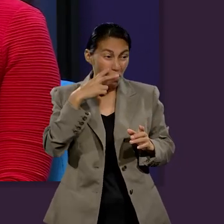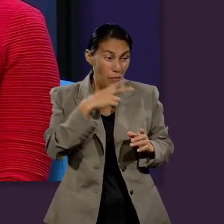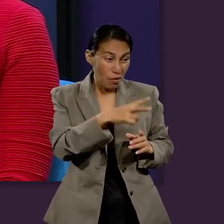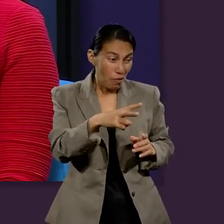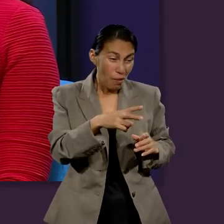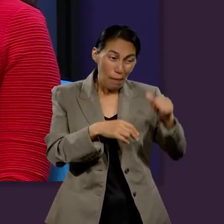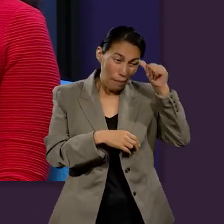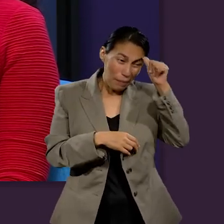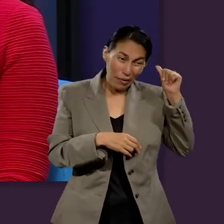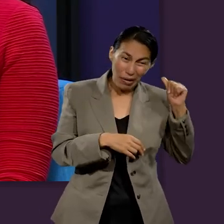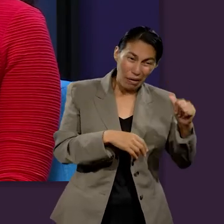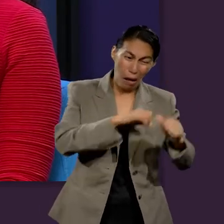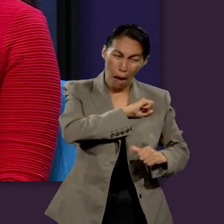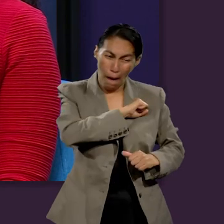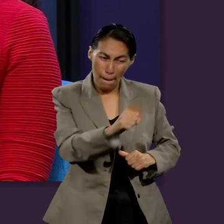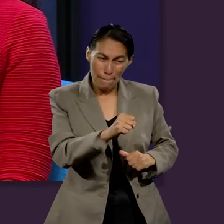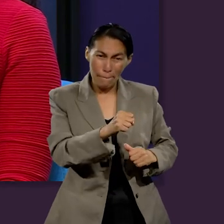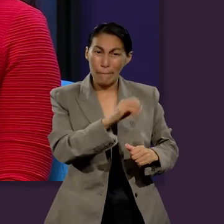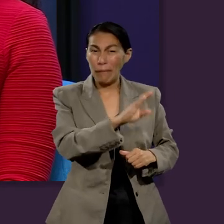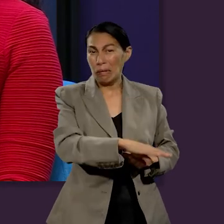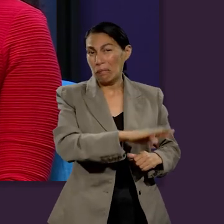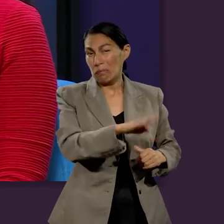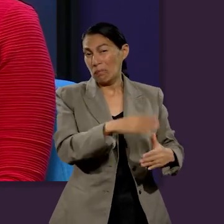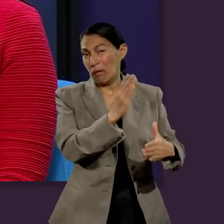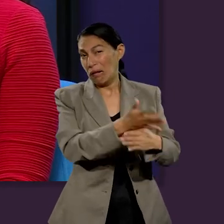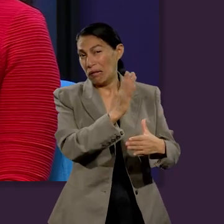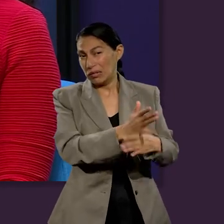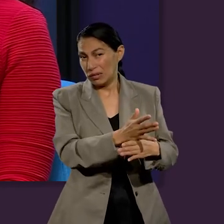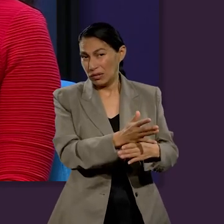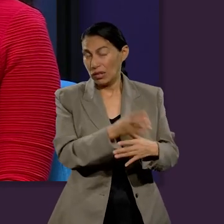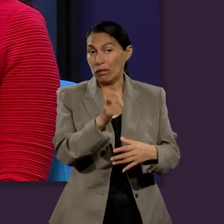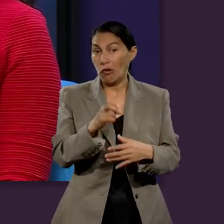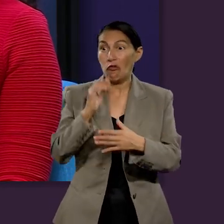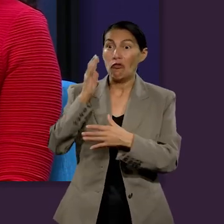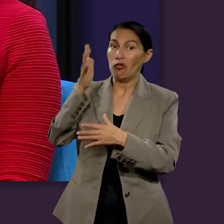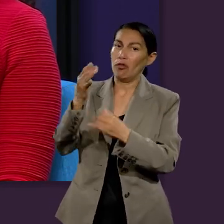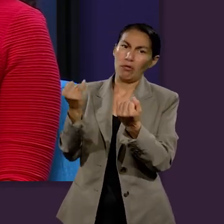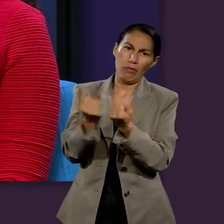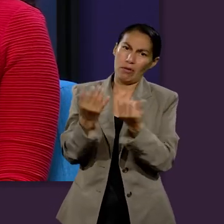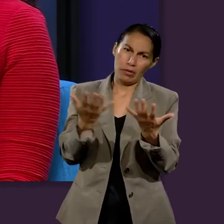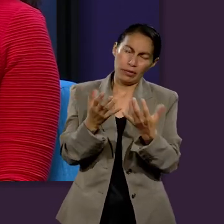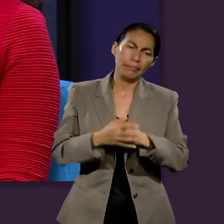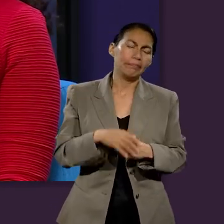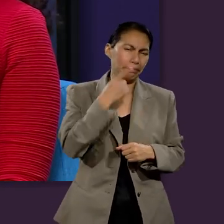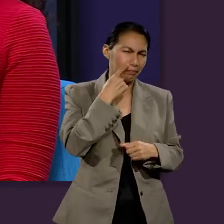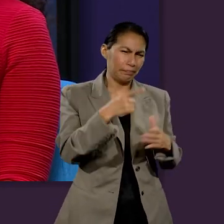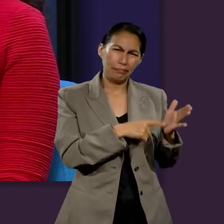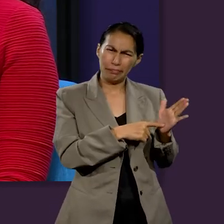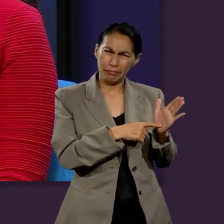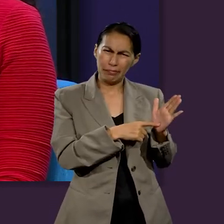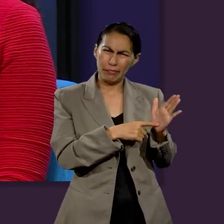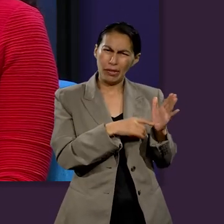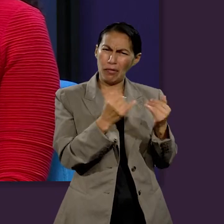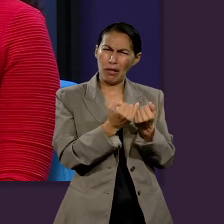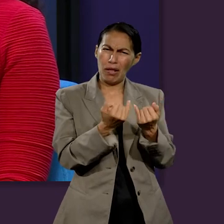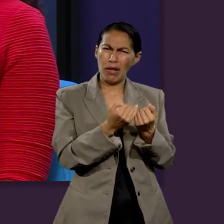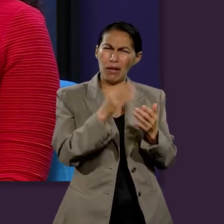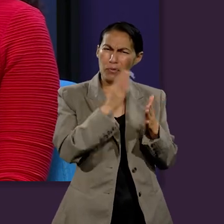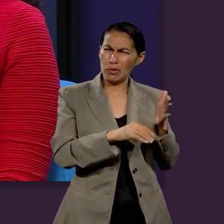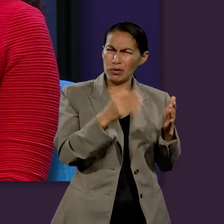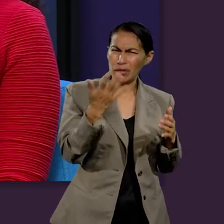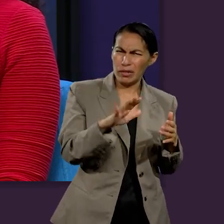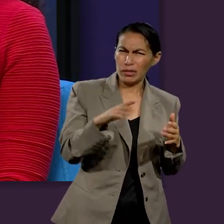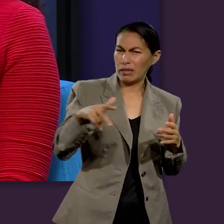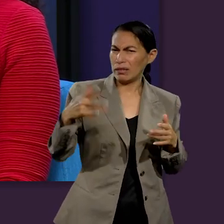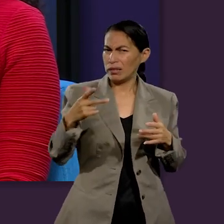este juicio, de la segunda venida del Señor. Y ya luego, más adelante, en el capítulo 3, en los versículos del 10 al 13,